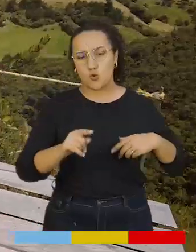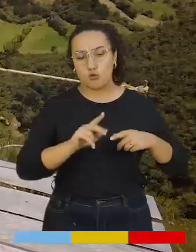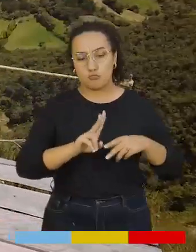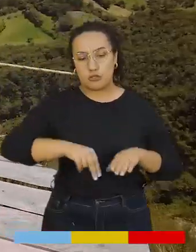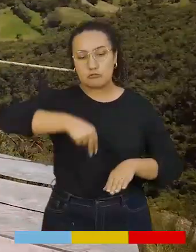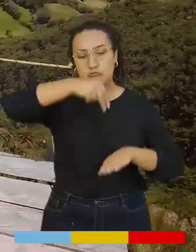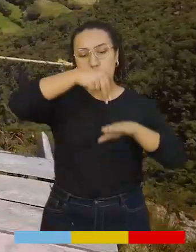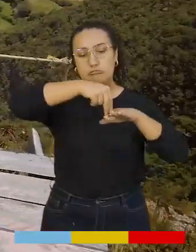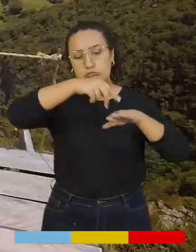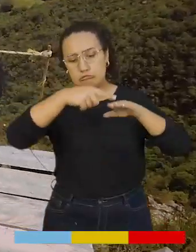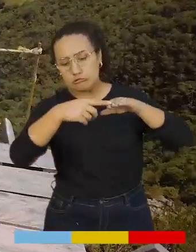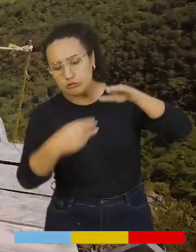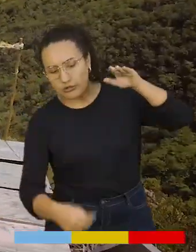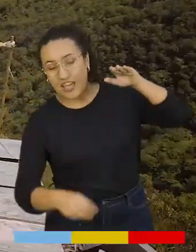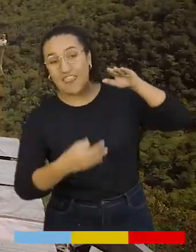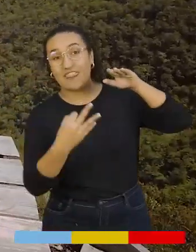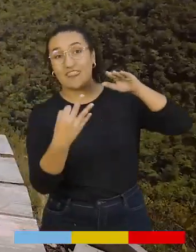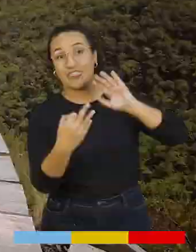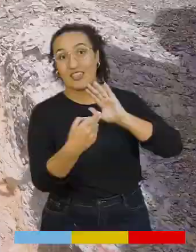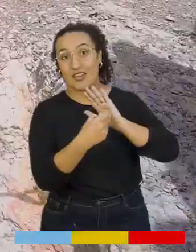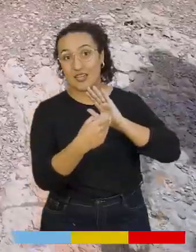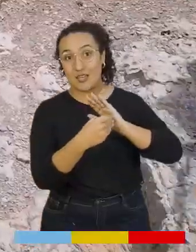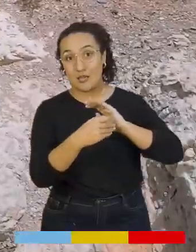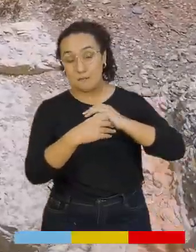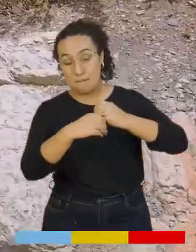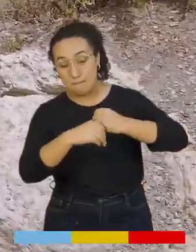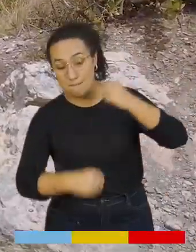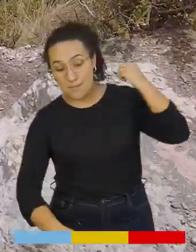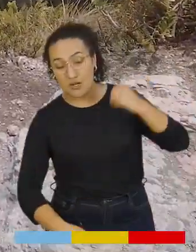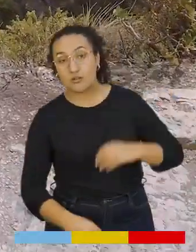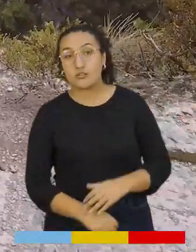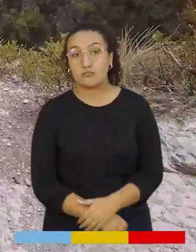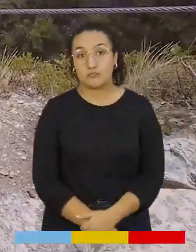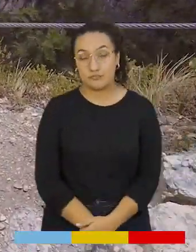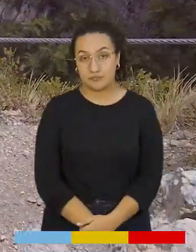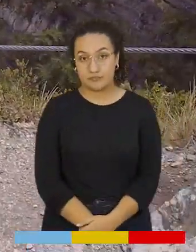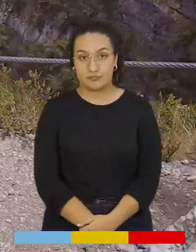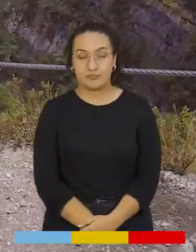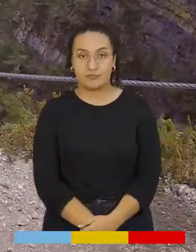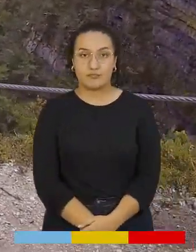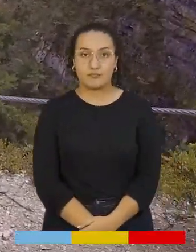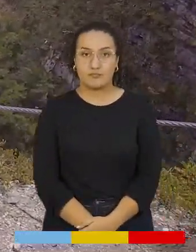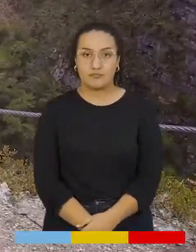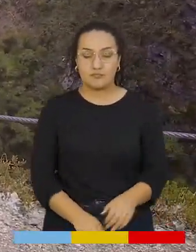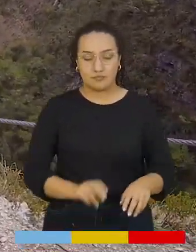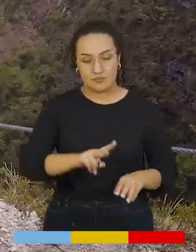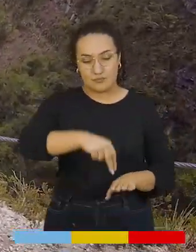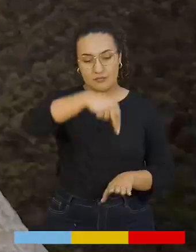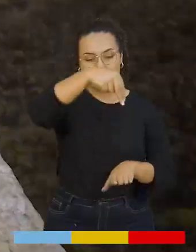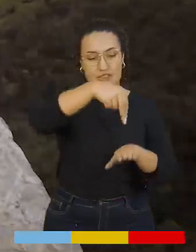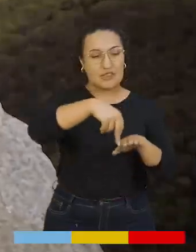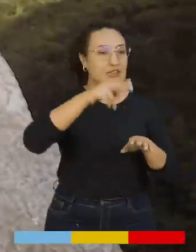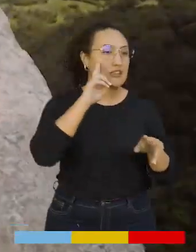pies de altura y con una caída de 150 metros. Y para que disfrute todo lo que es del Valle de Ibaté.